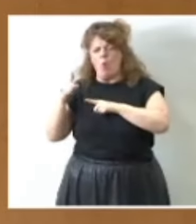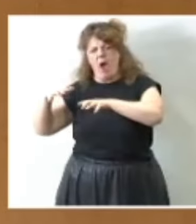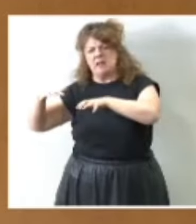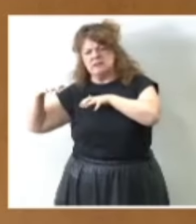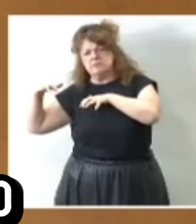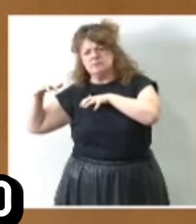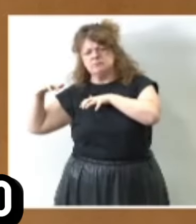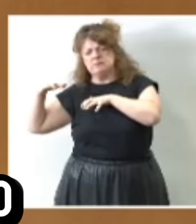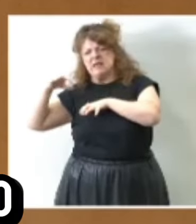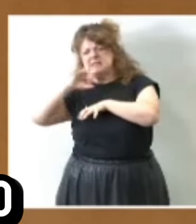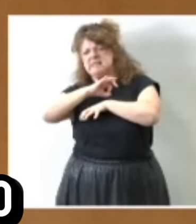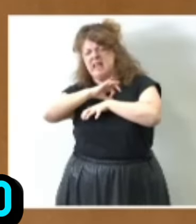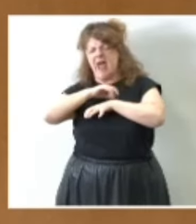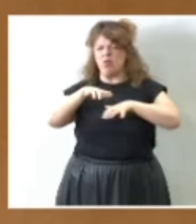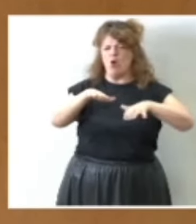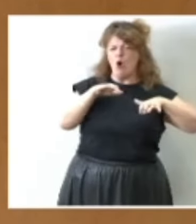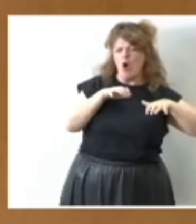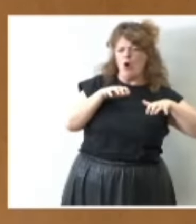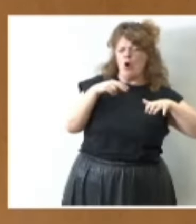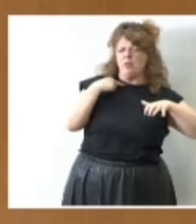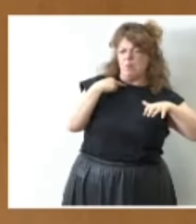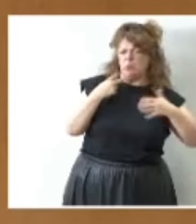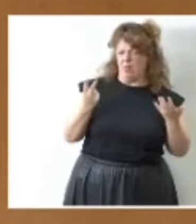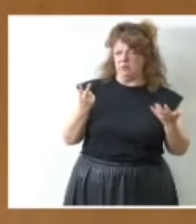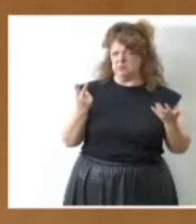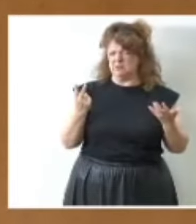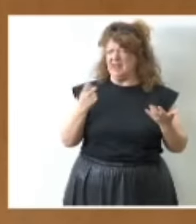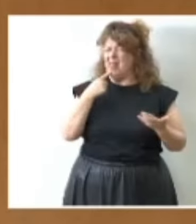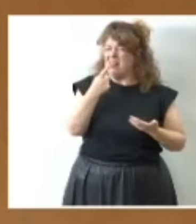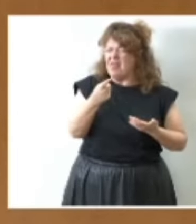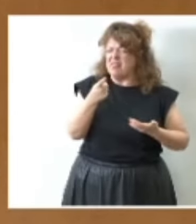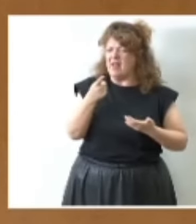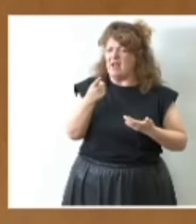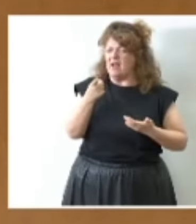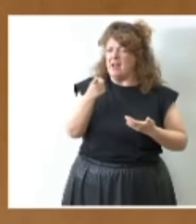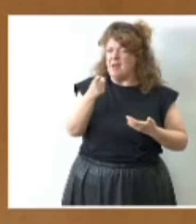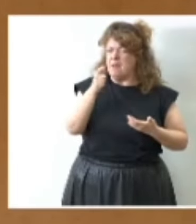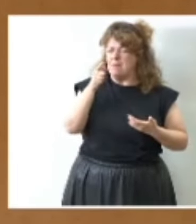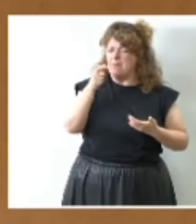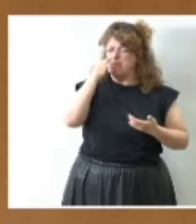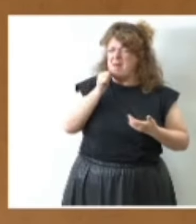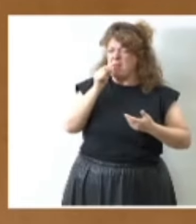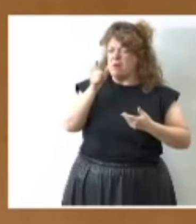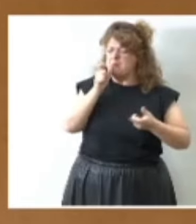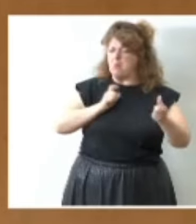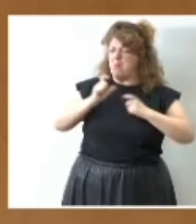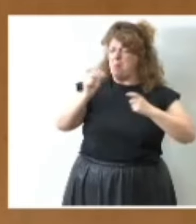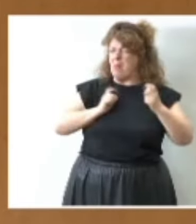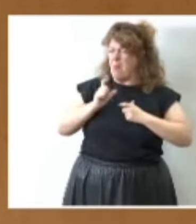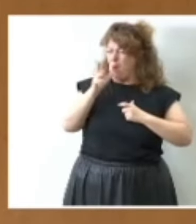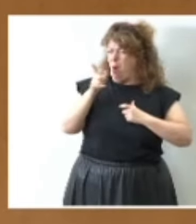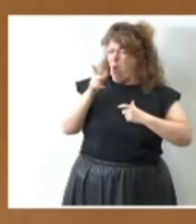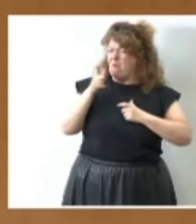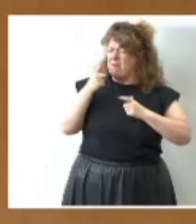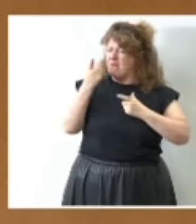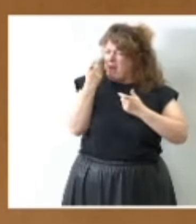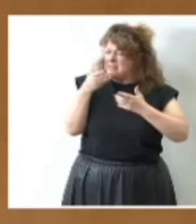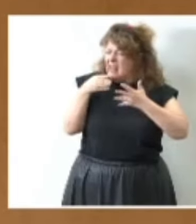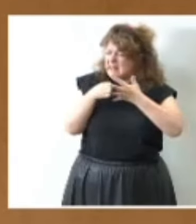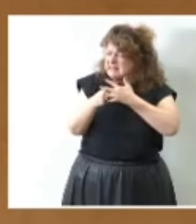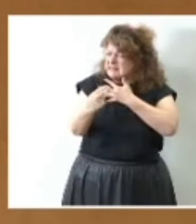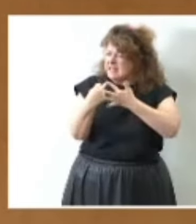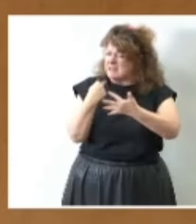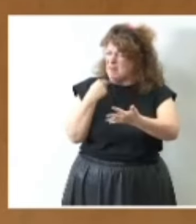el Senado esto es un hecho incontestable y dice usted que es el que más denuncias ha recibido por falta de transparencia bueno las